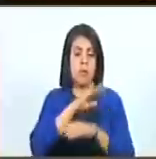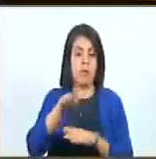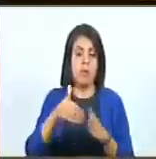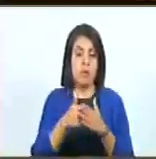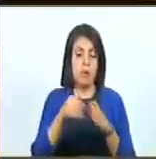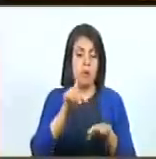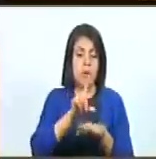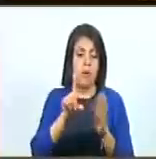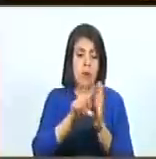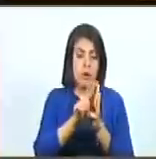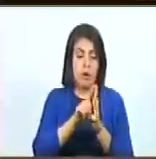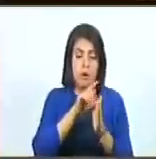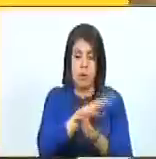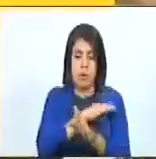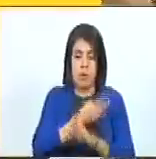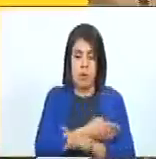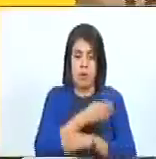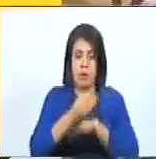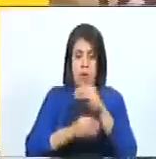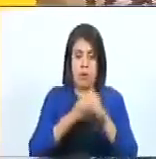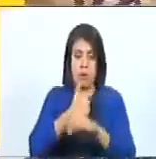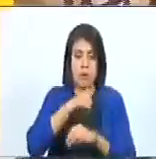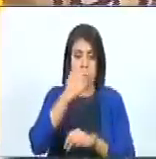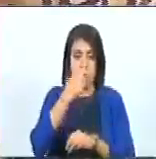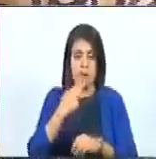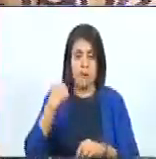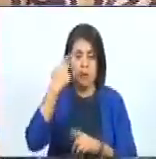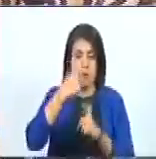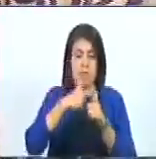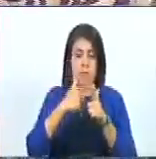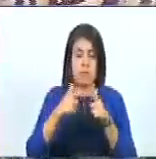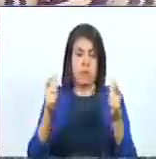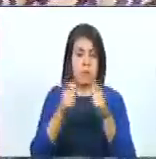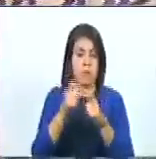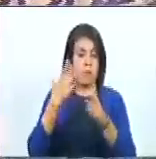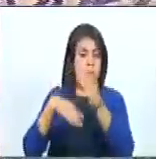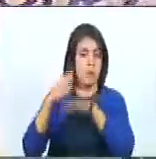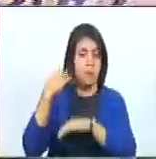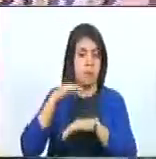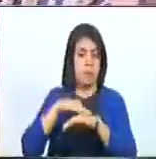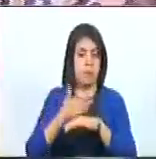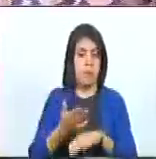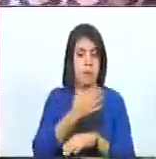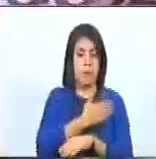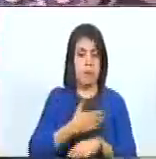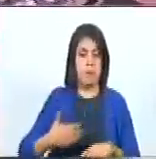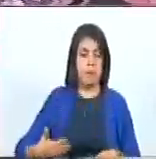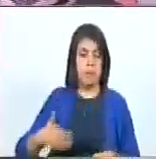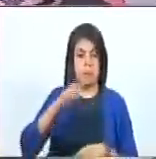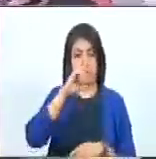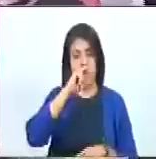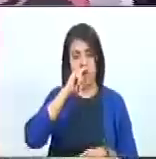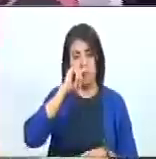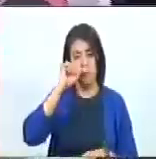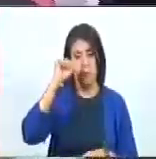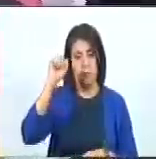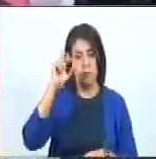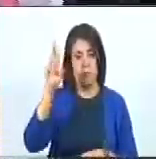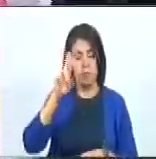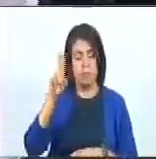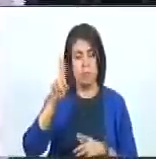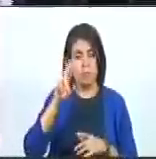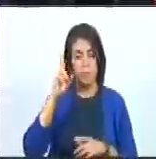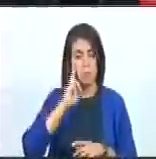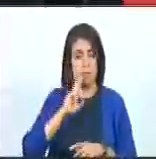las leyes del poder popular a las cuales nos comprometimos en reunión realizada con el presidente constitucional de la República